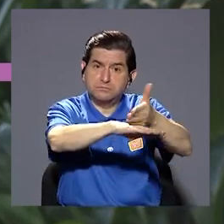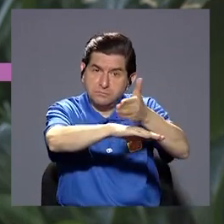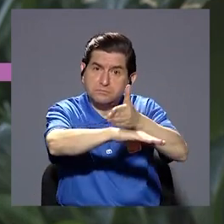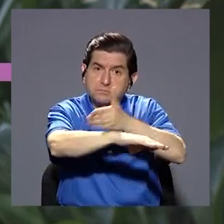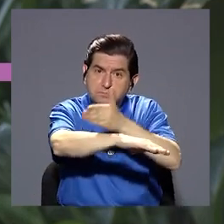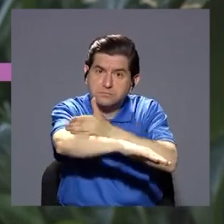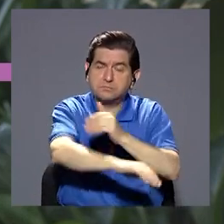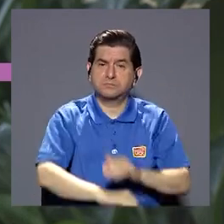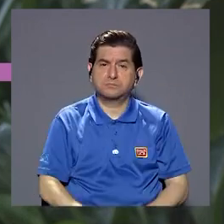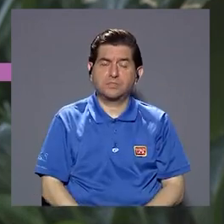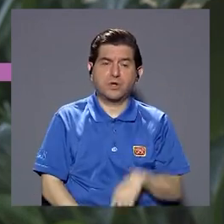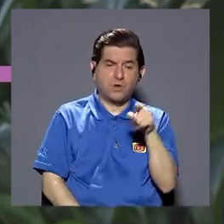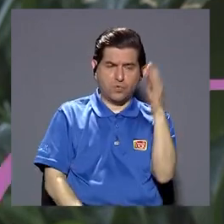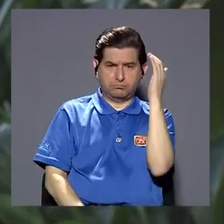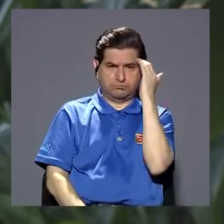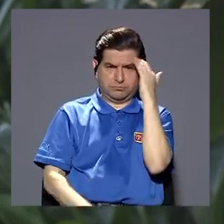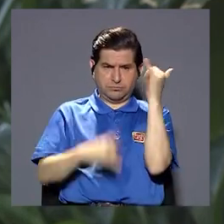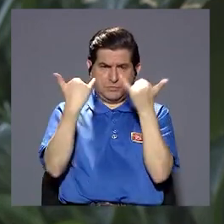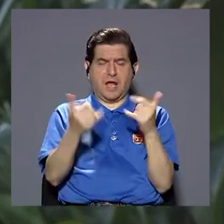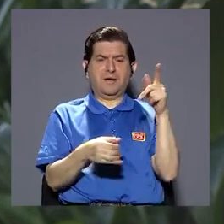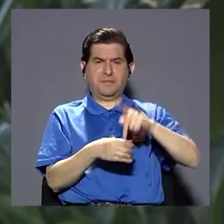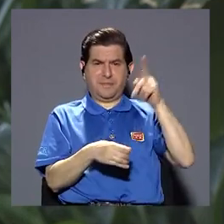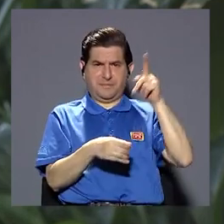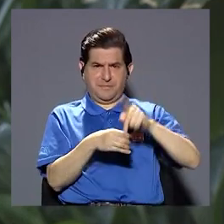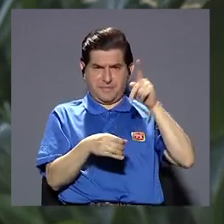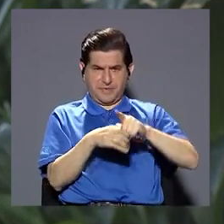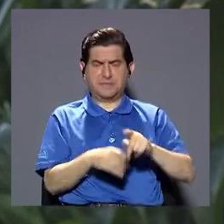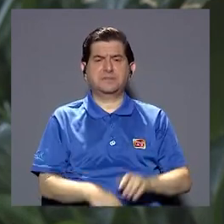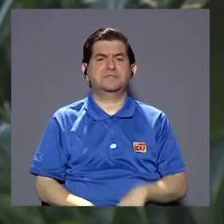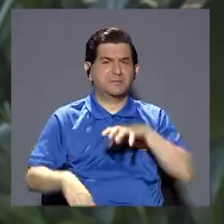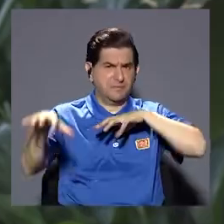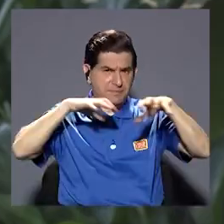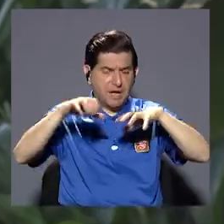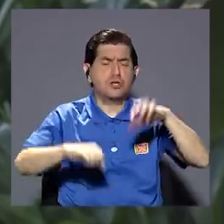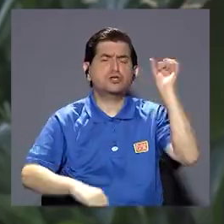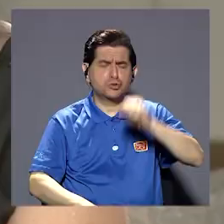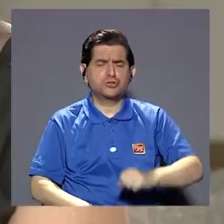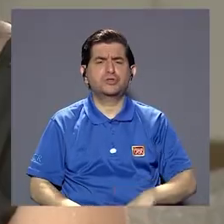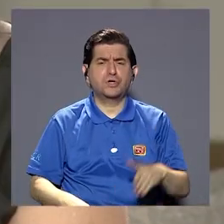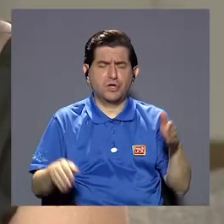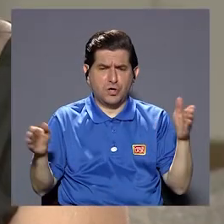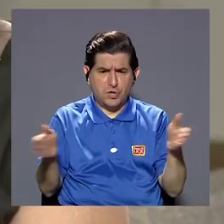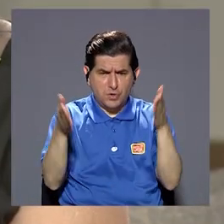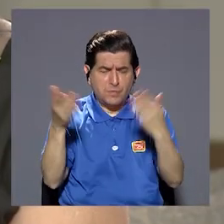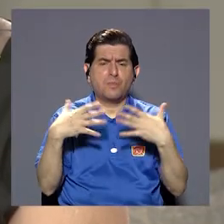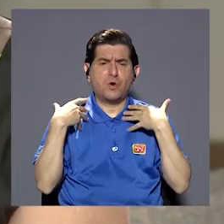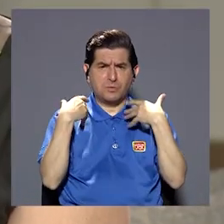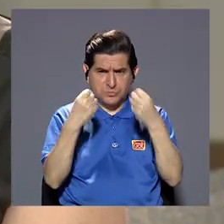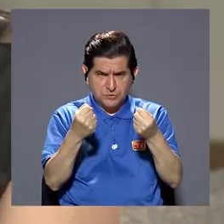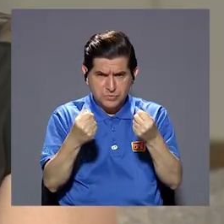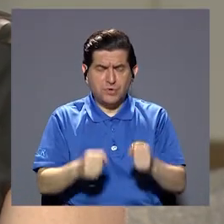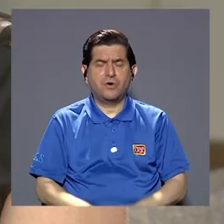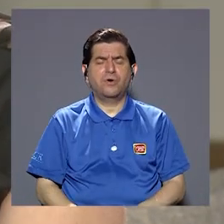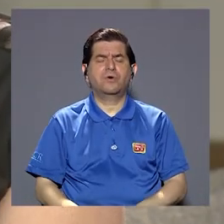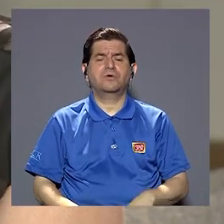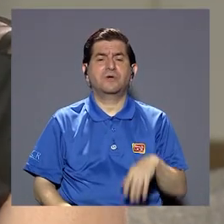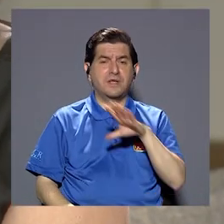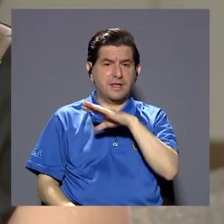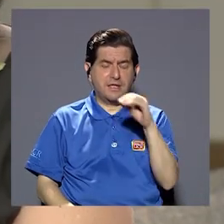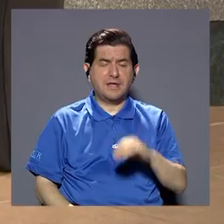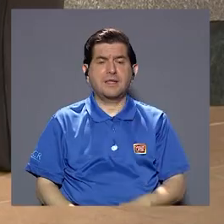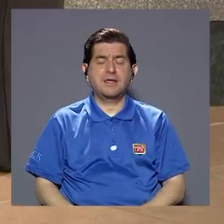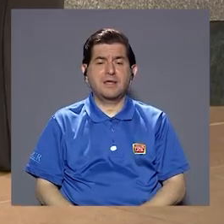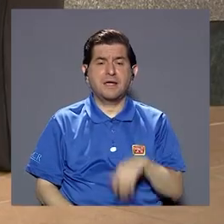adelante teniendo ese conocimiento y participando de las mismas actividades Así la promoción de la salud y la prevención es un acto